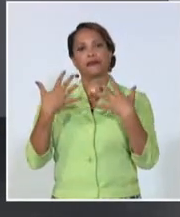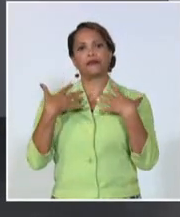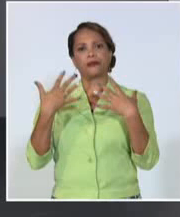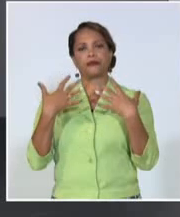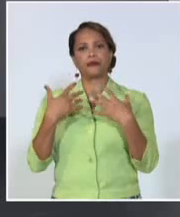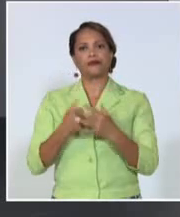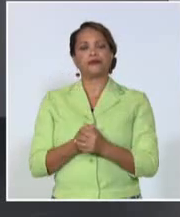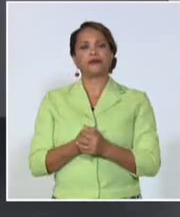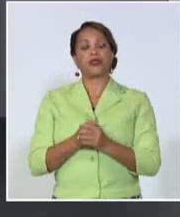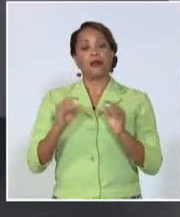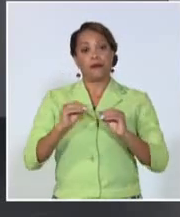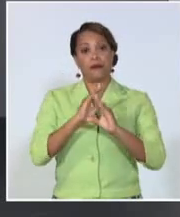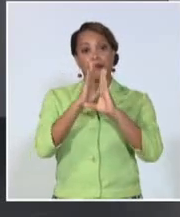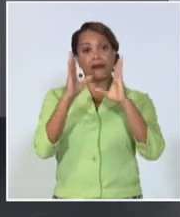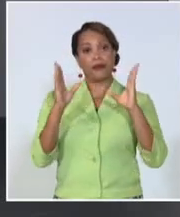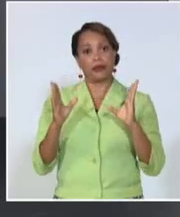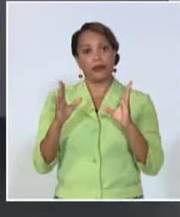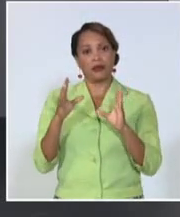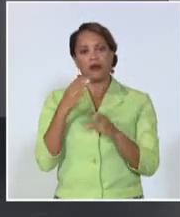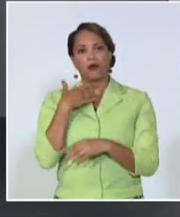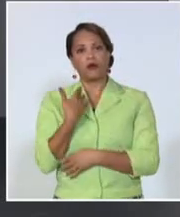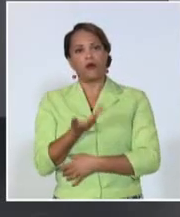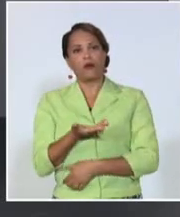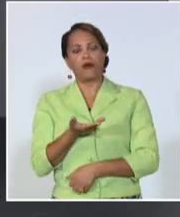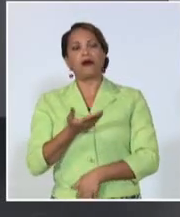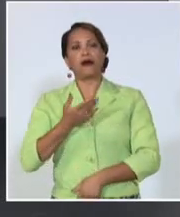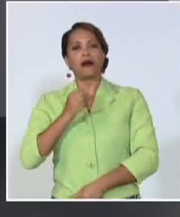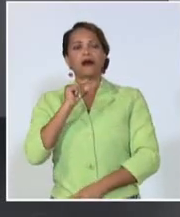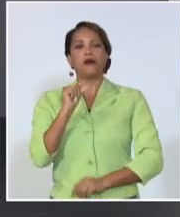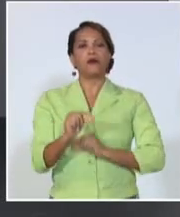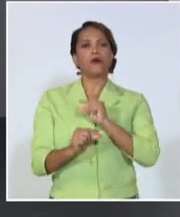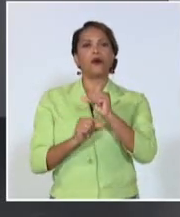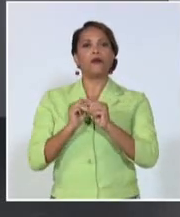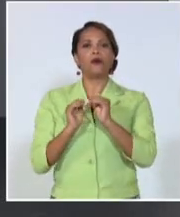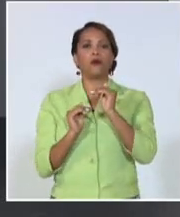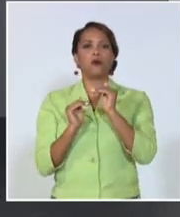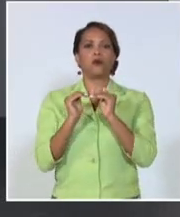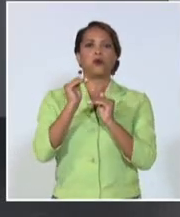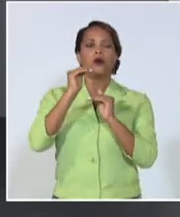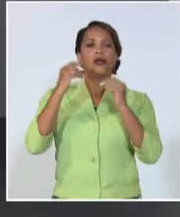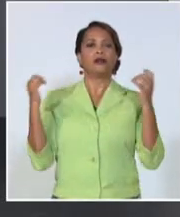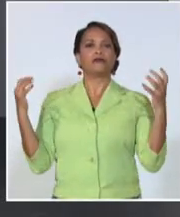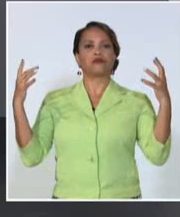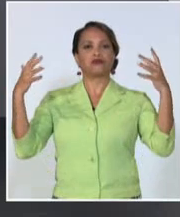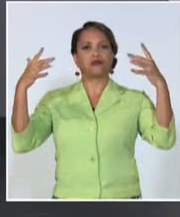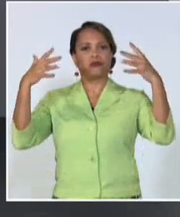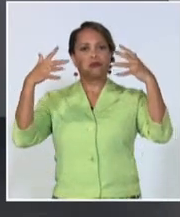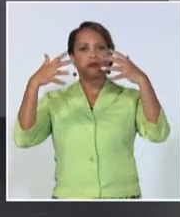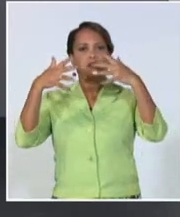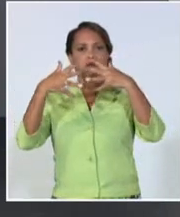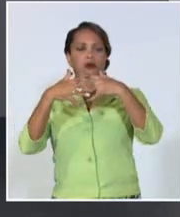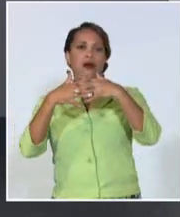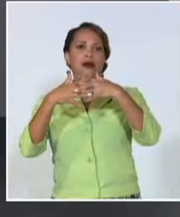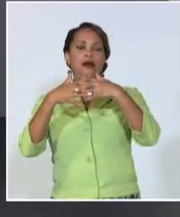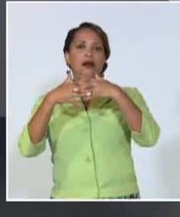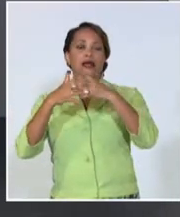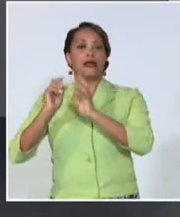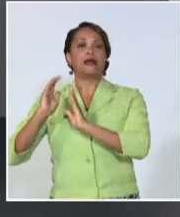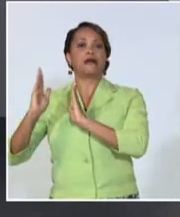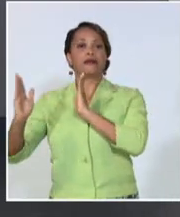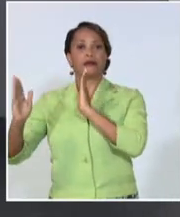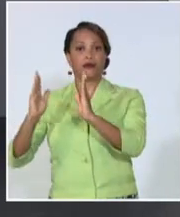Bueno, miren, por la mañana tendremos un incremento de los nublados, pero ya por la tarde tendremos en la parte occidental